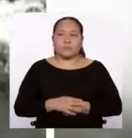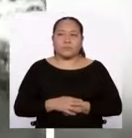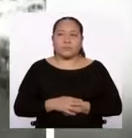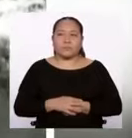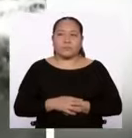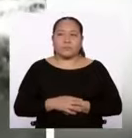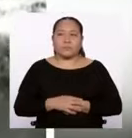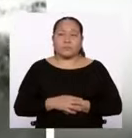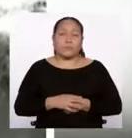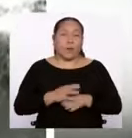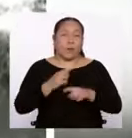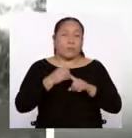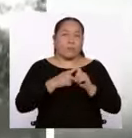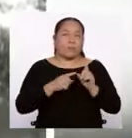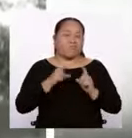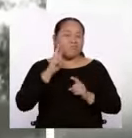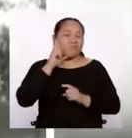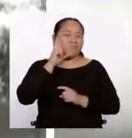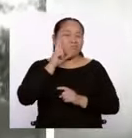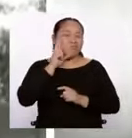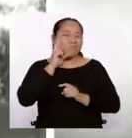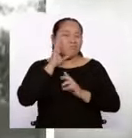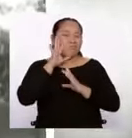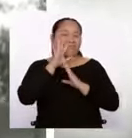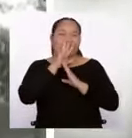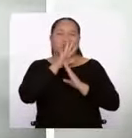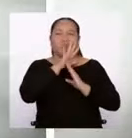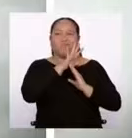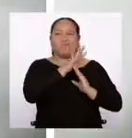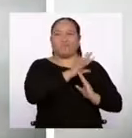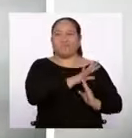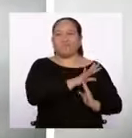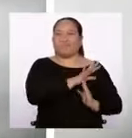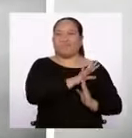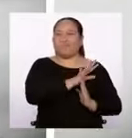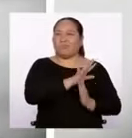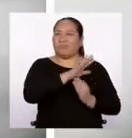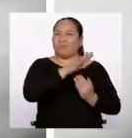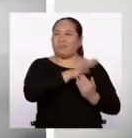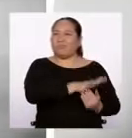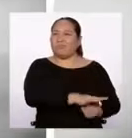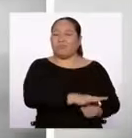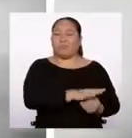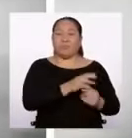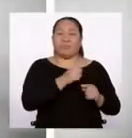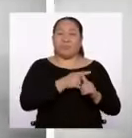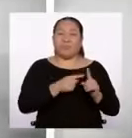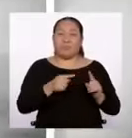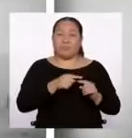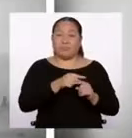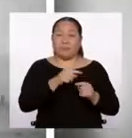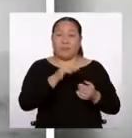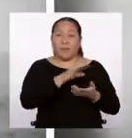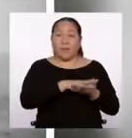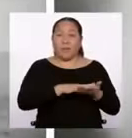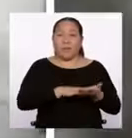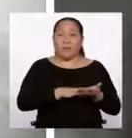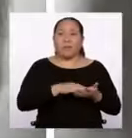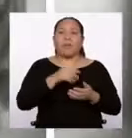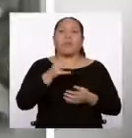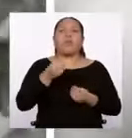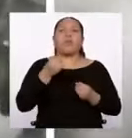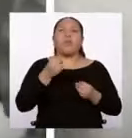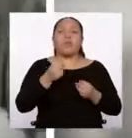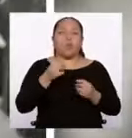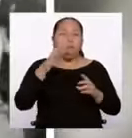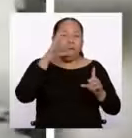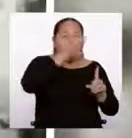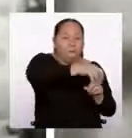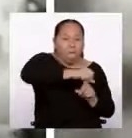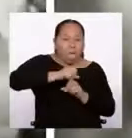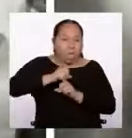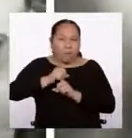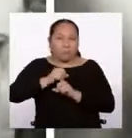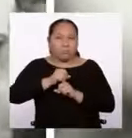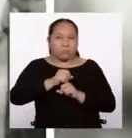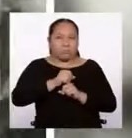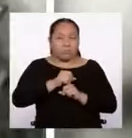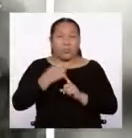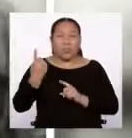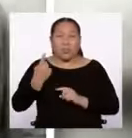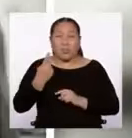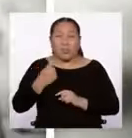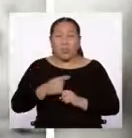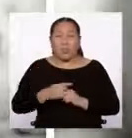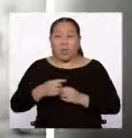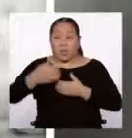Pero el racismo, la discriminación y el abuso del pueblo indígena no empezaron con el terrorismo de la década del